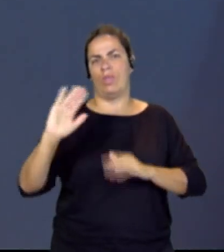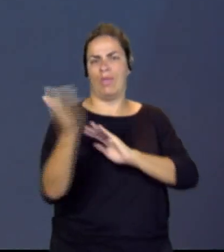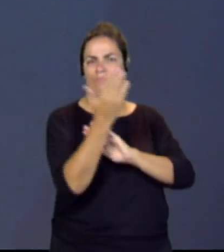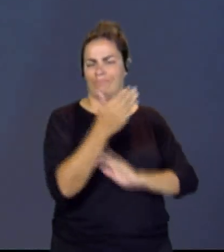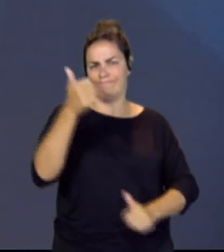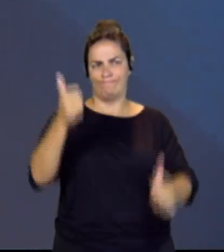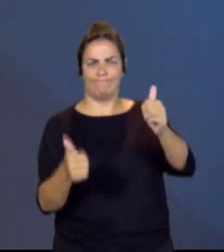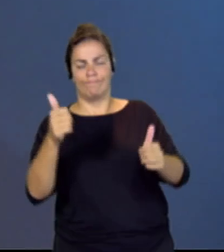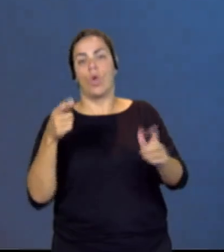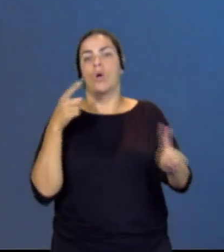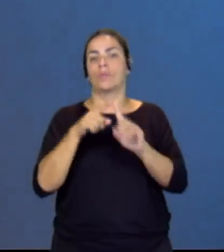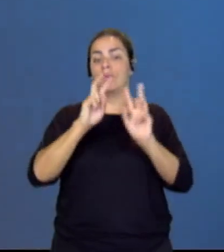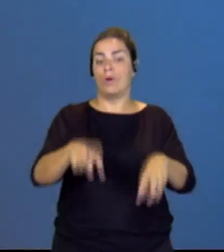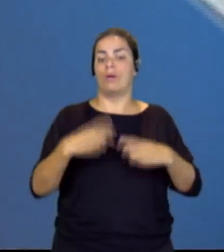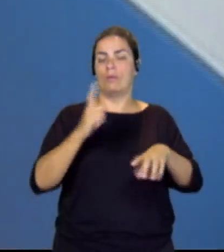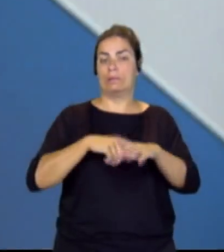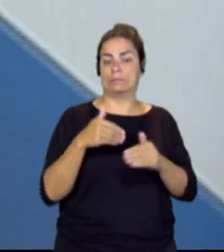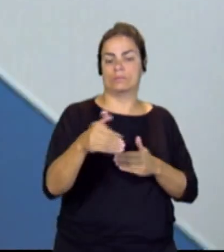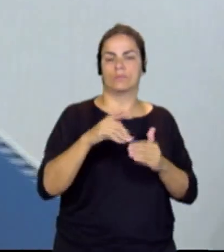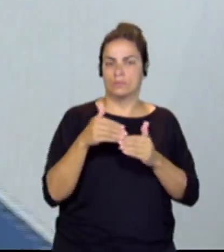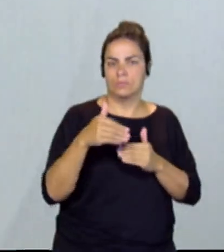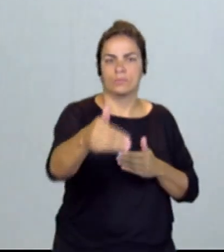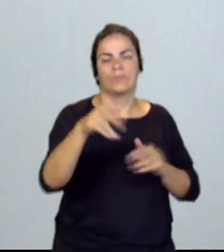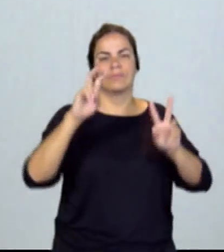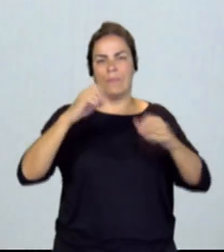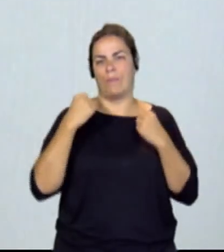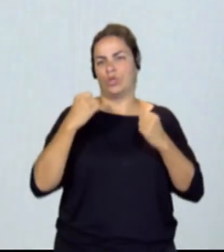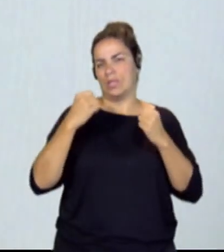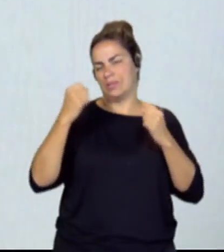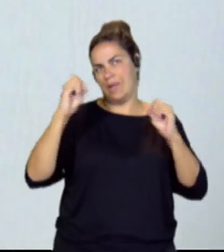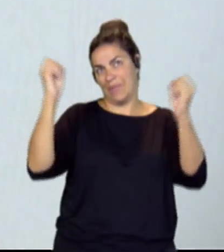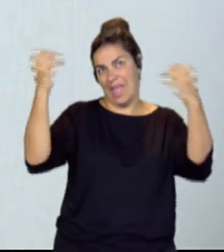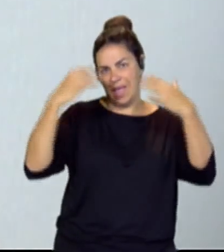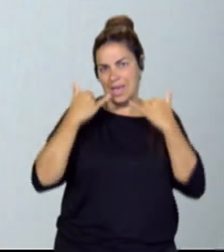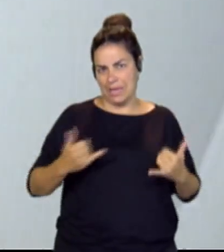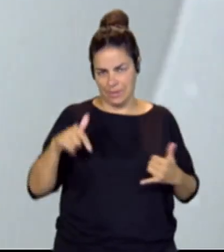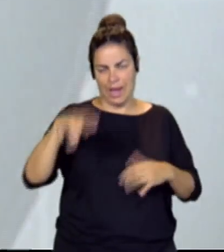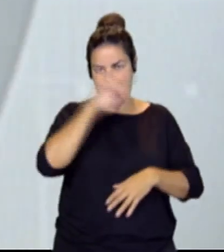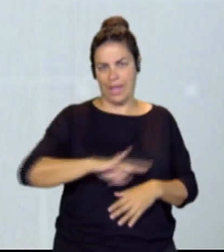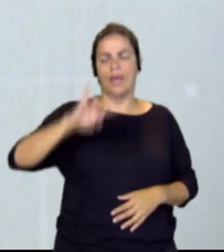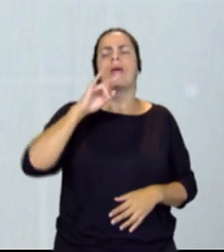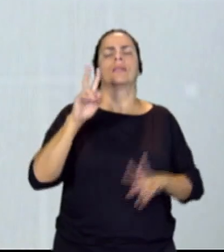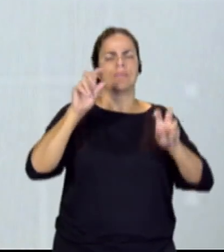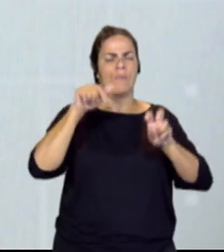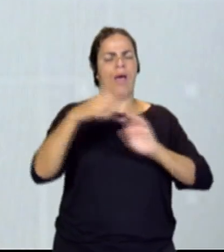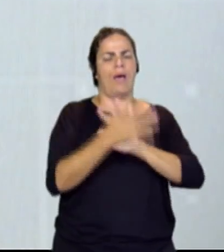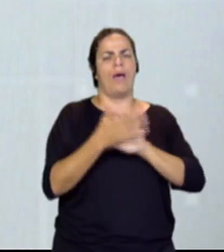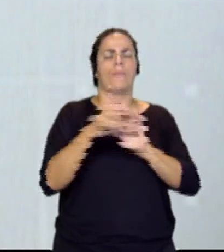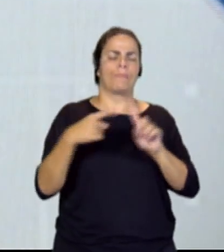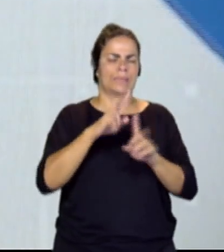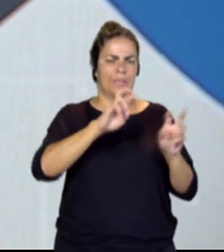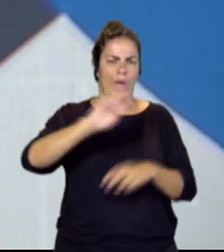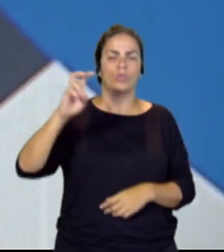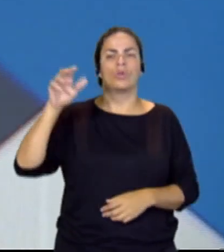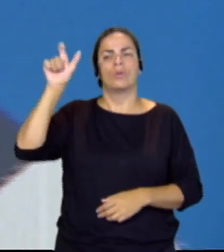renovación a medio y largo plazo de la potencia eléctrica firme en Canarias. Vamos a hablar de este y de otros asuntos con Mariano Hernández